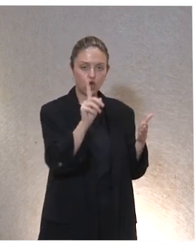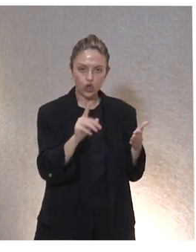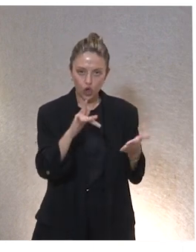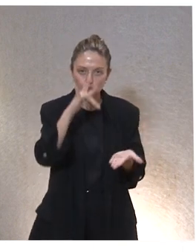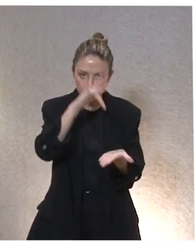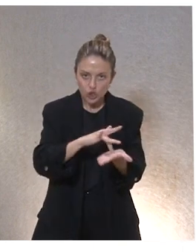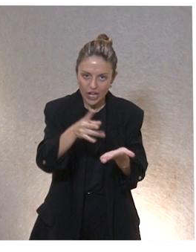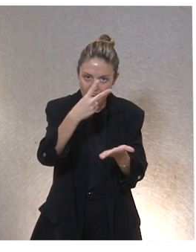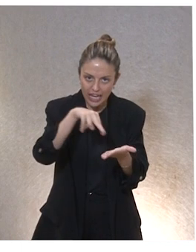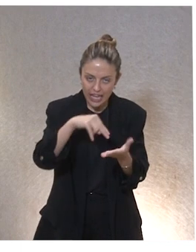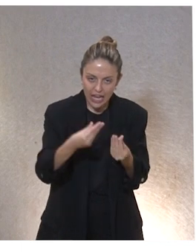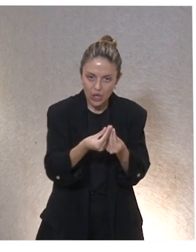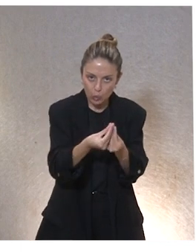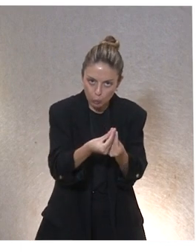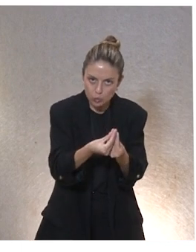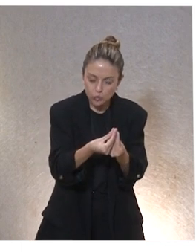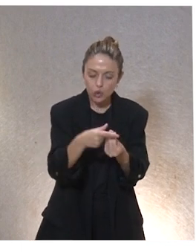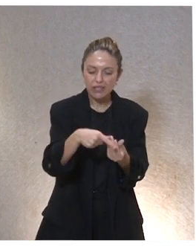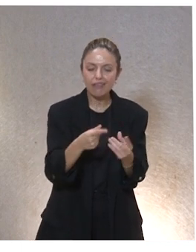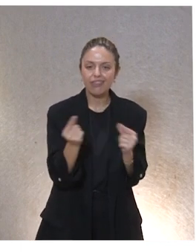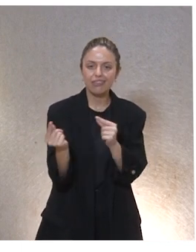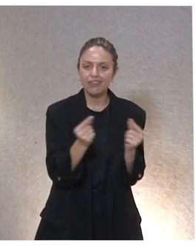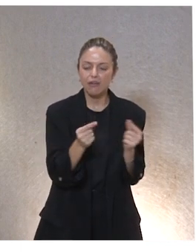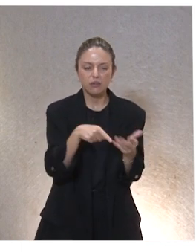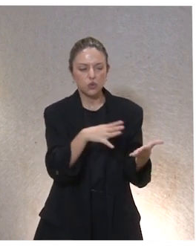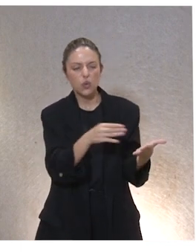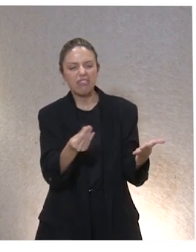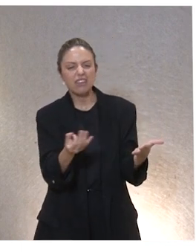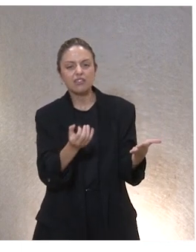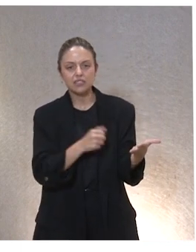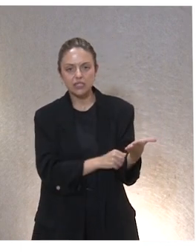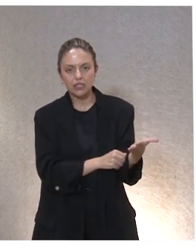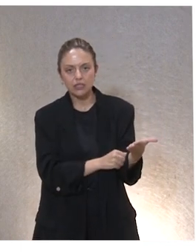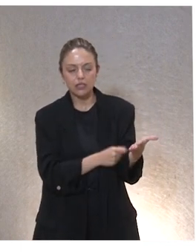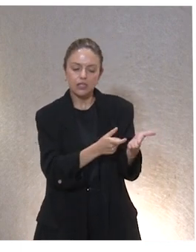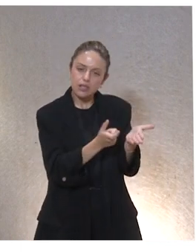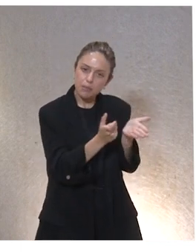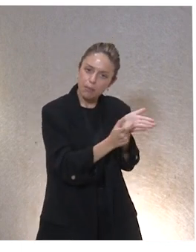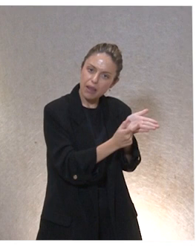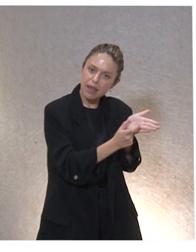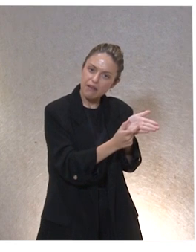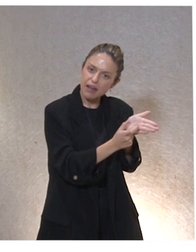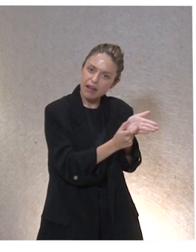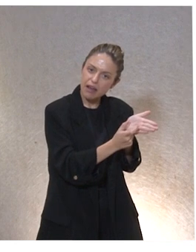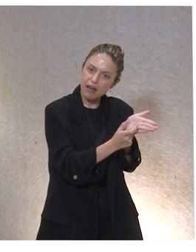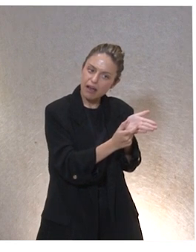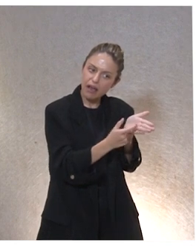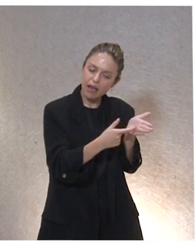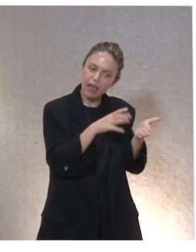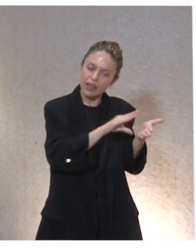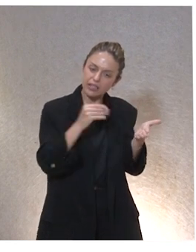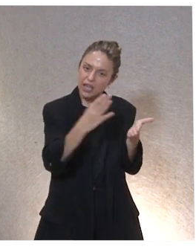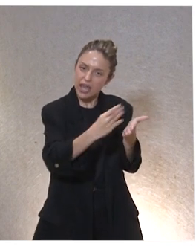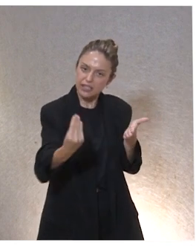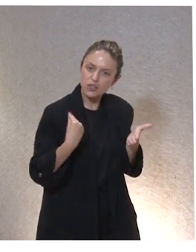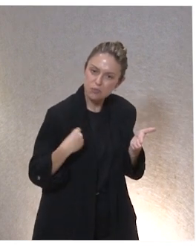conjuntamente y lo que estamos ahí debatiendo es ¿pero tú qué entiendes por esto? Pero en esta palabra compartimos exactamente el mismo significado,